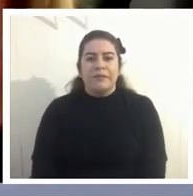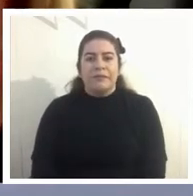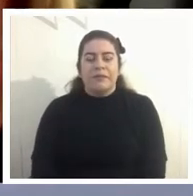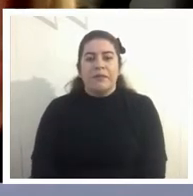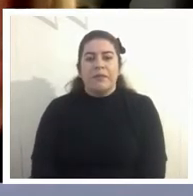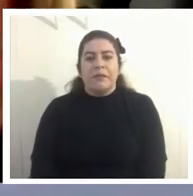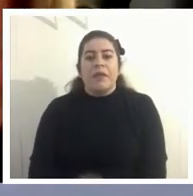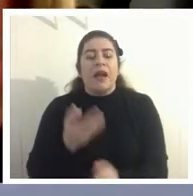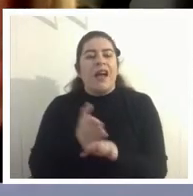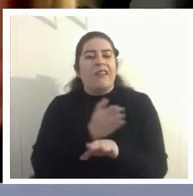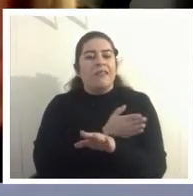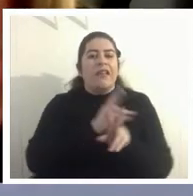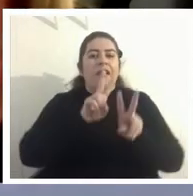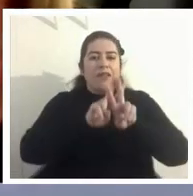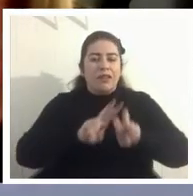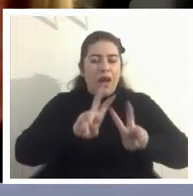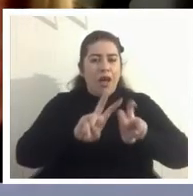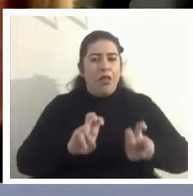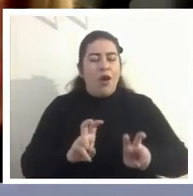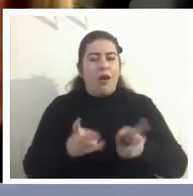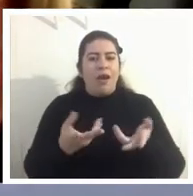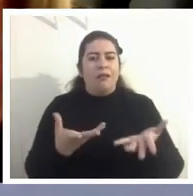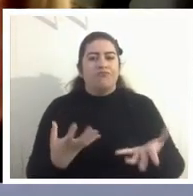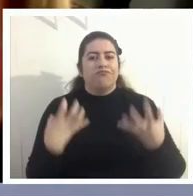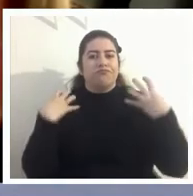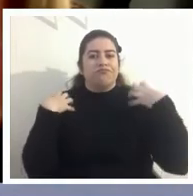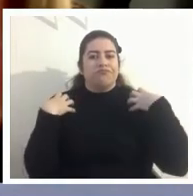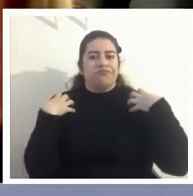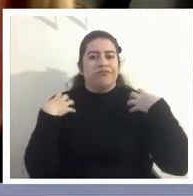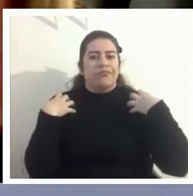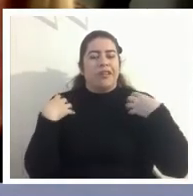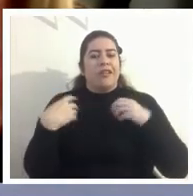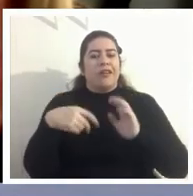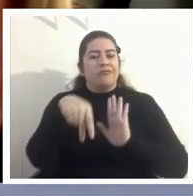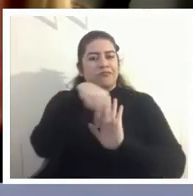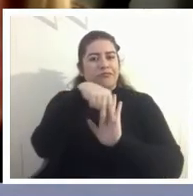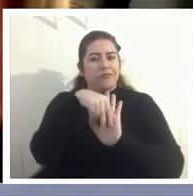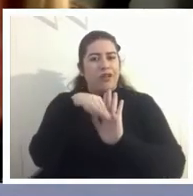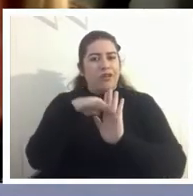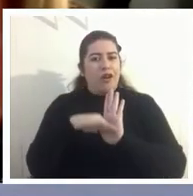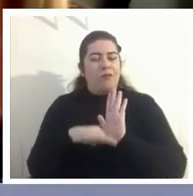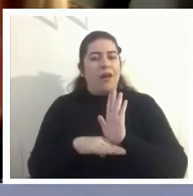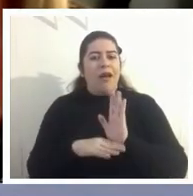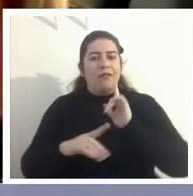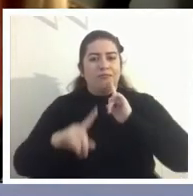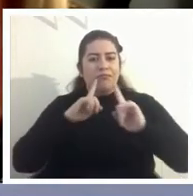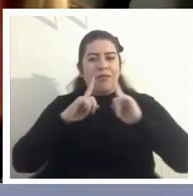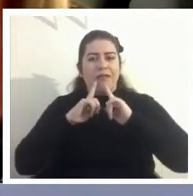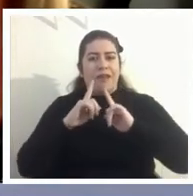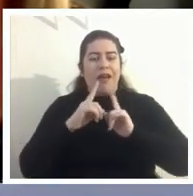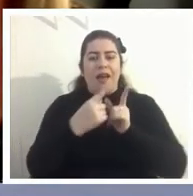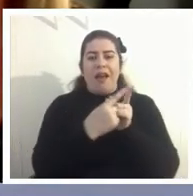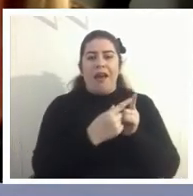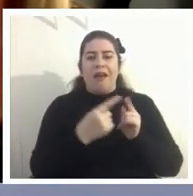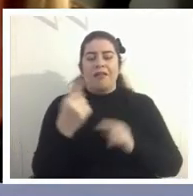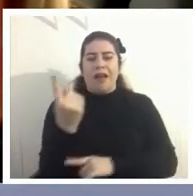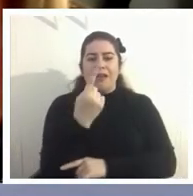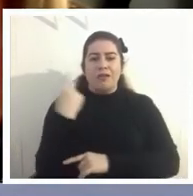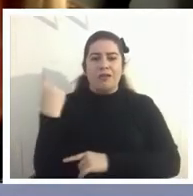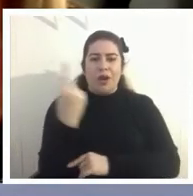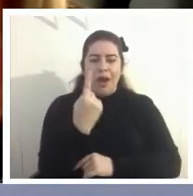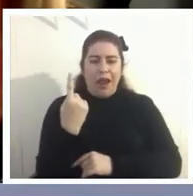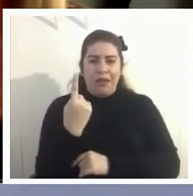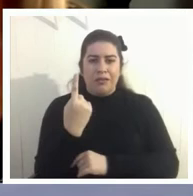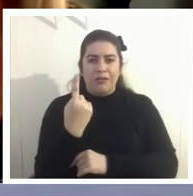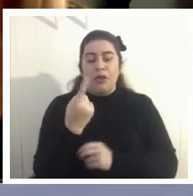investigadora y responsable del establecimiento de normas de los exámenes nacionales en exámenes públicos